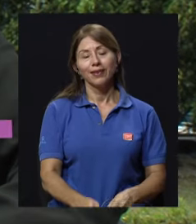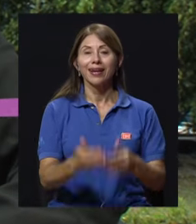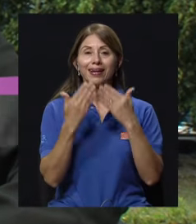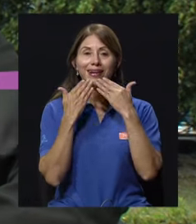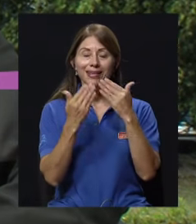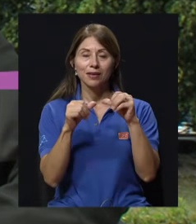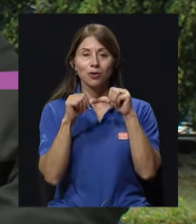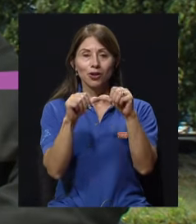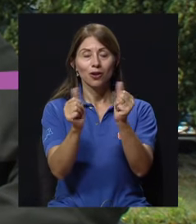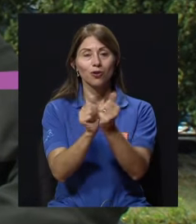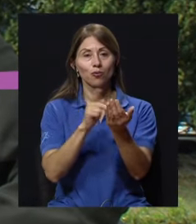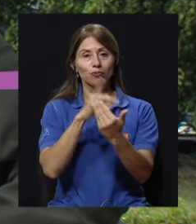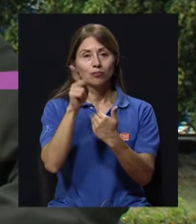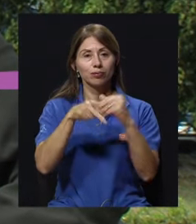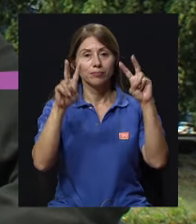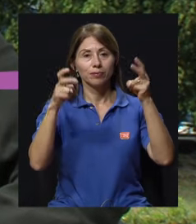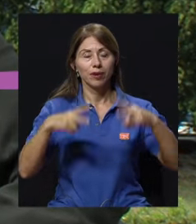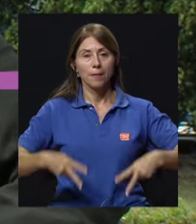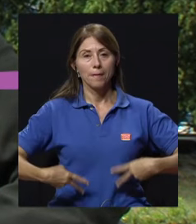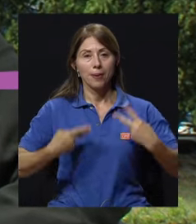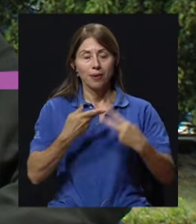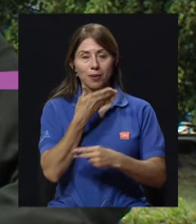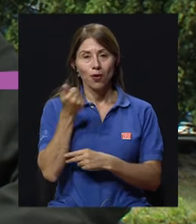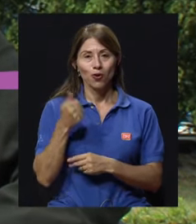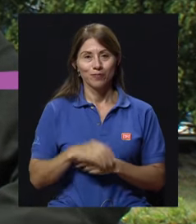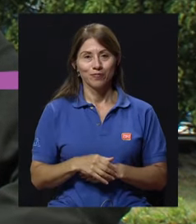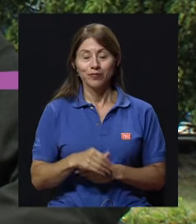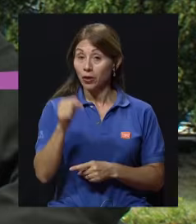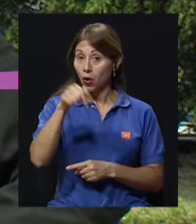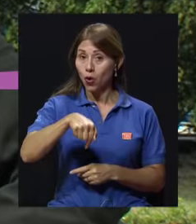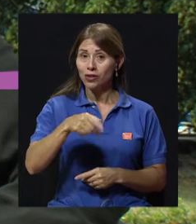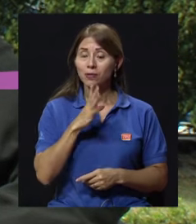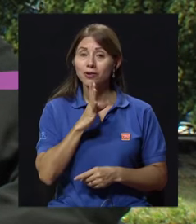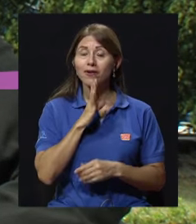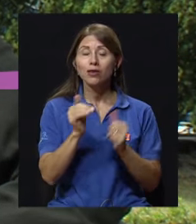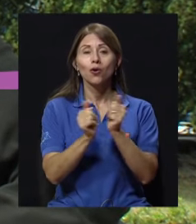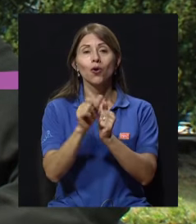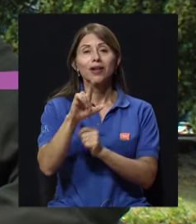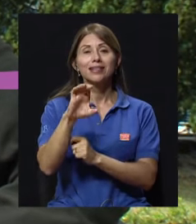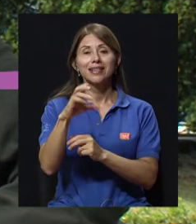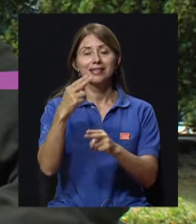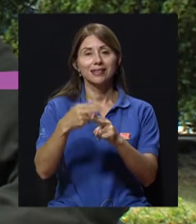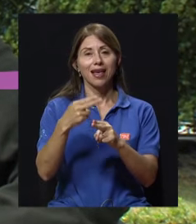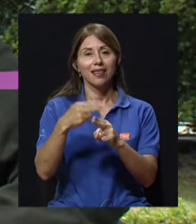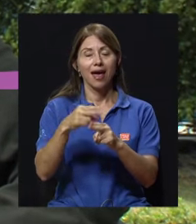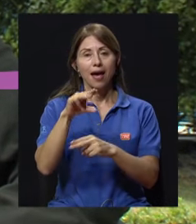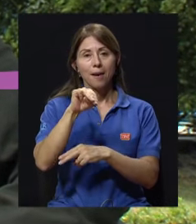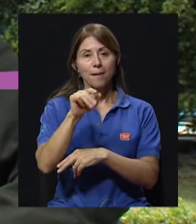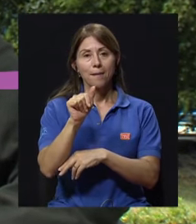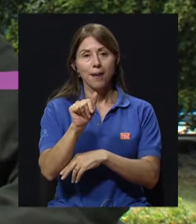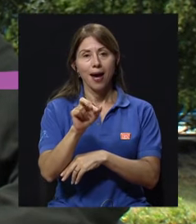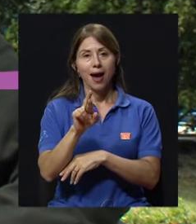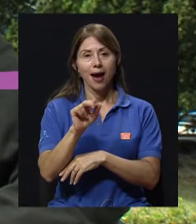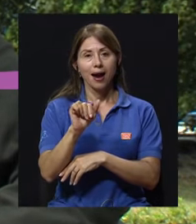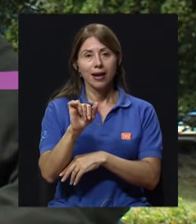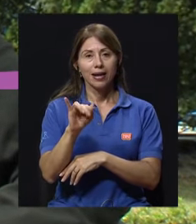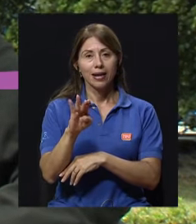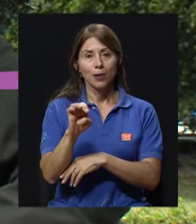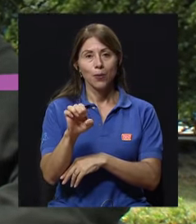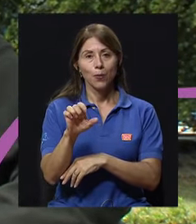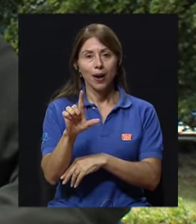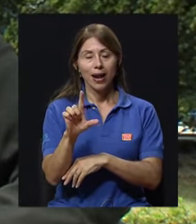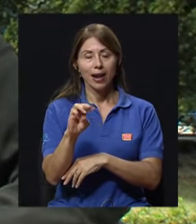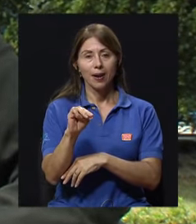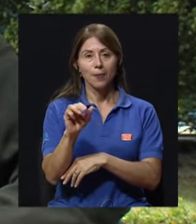Muchas gracias por continuar en su telerevista Vivir Mejor. El día de hoy estamos conversando con la licenciada Maribel